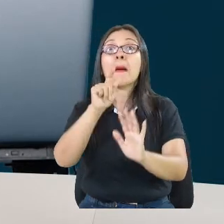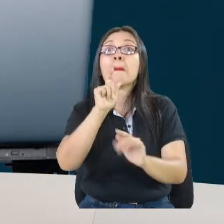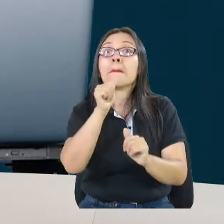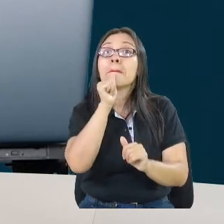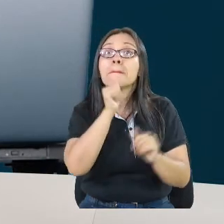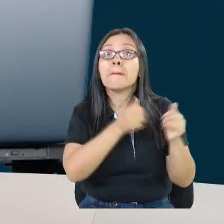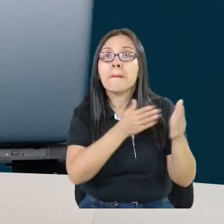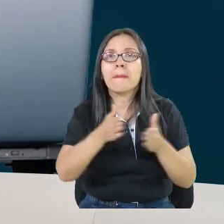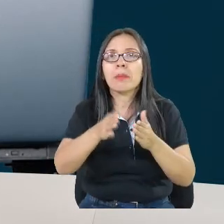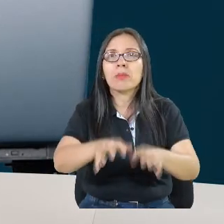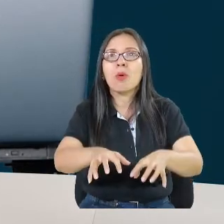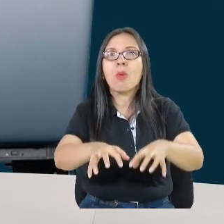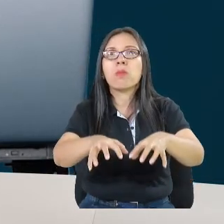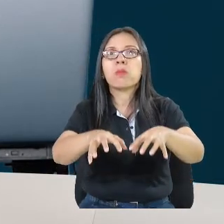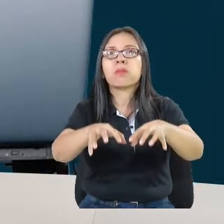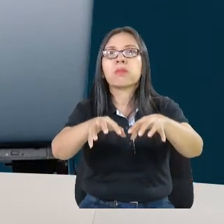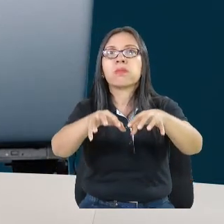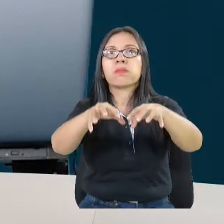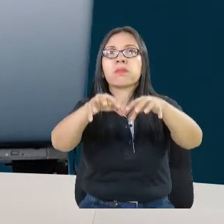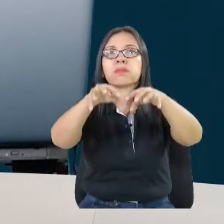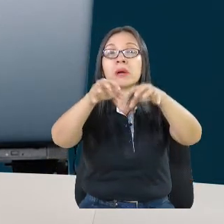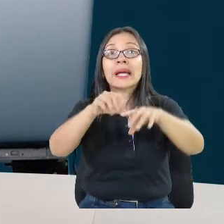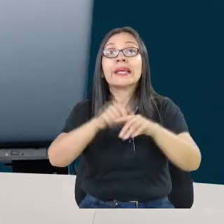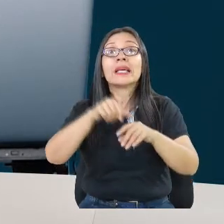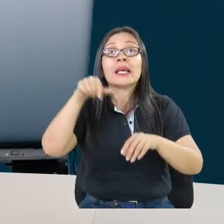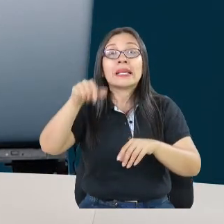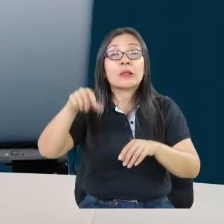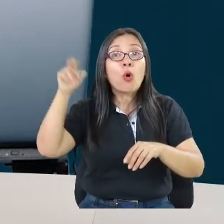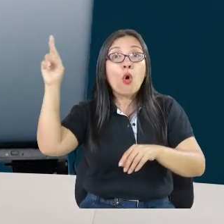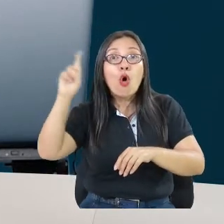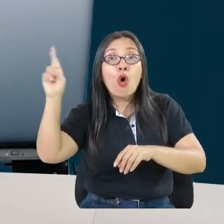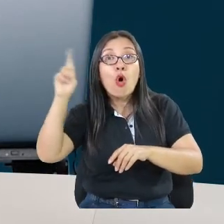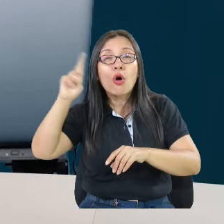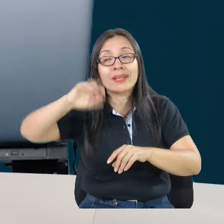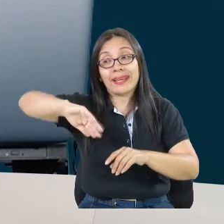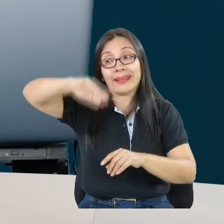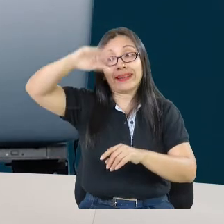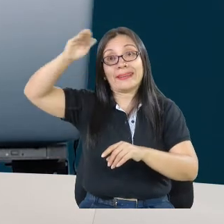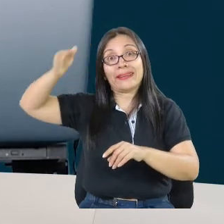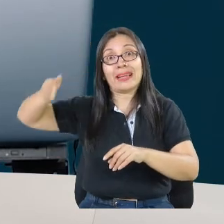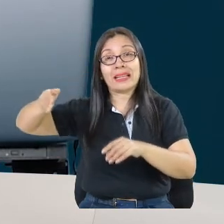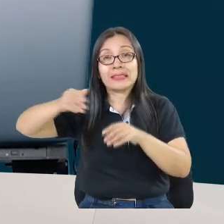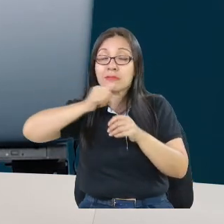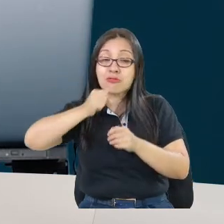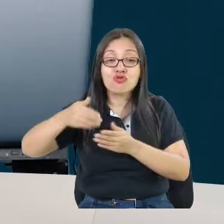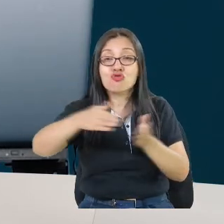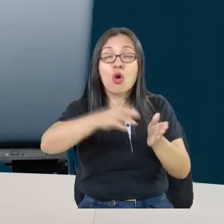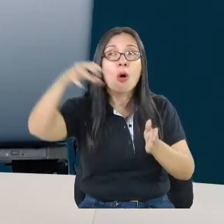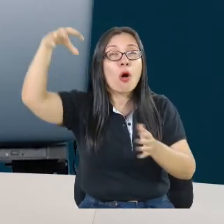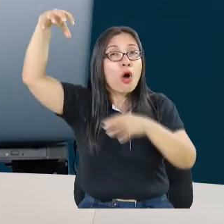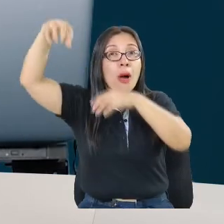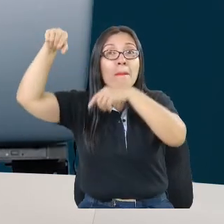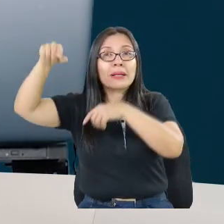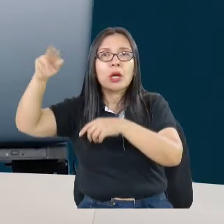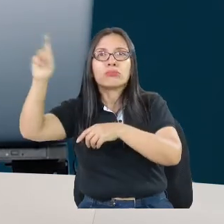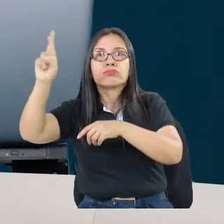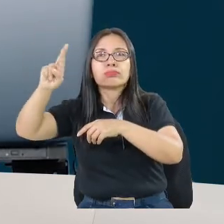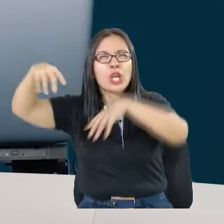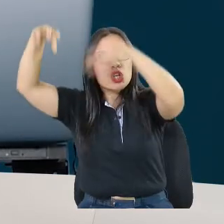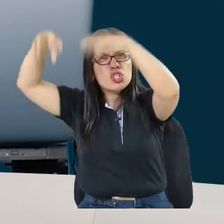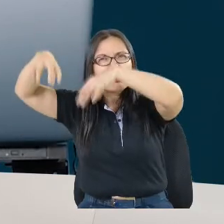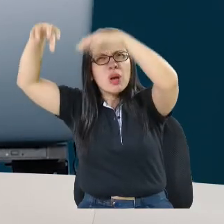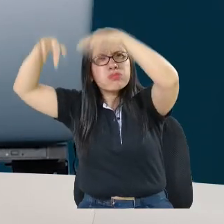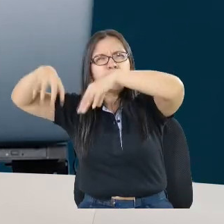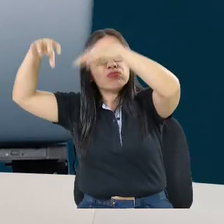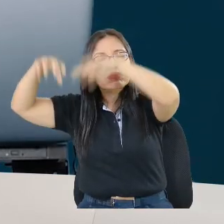del río. Los sensores empezaron a identificar desde la parte alta que se estaban presentando lluvias y empezaron a identificar que